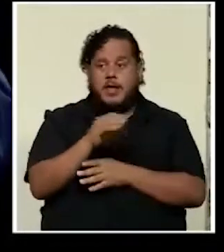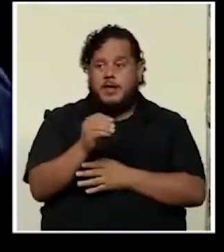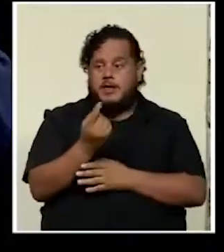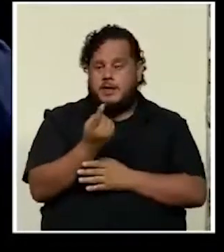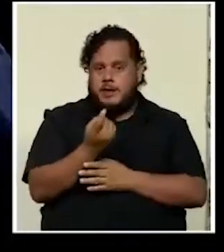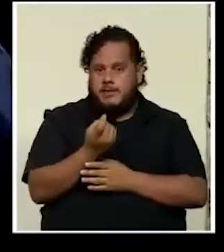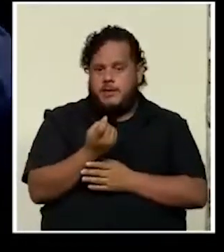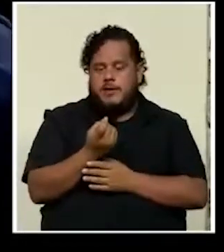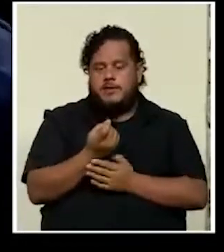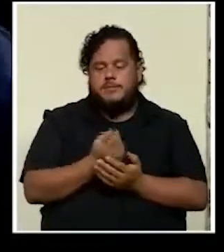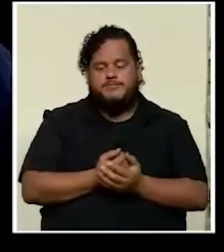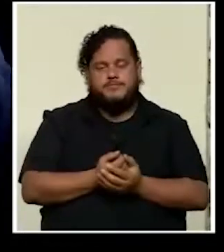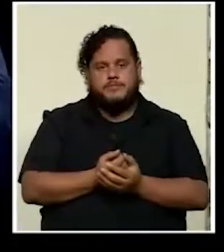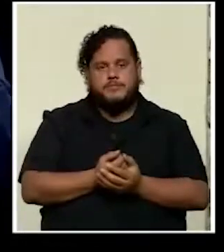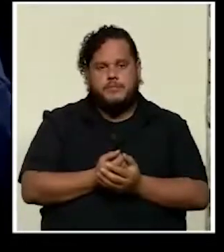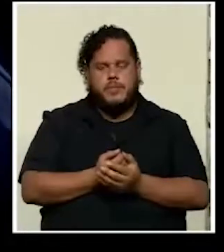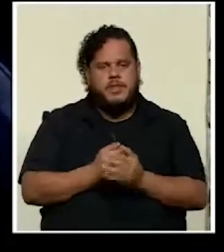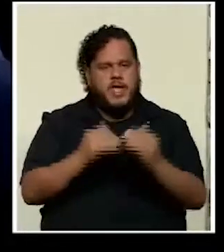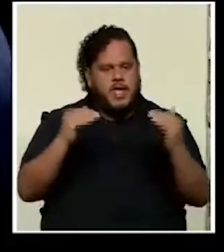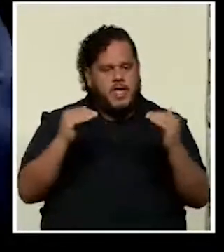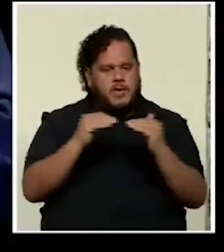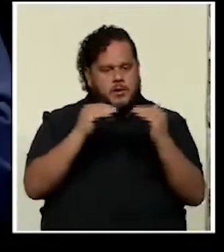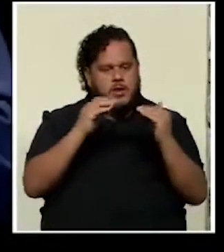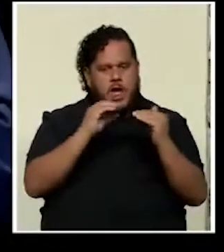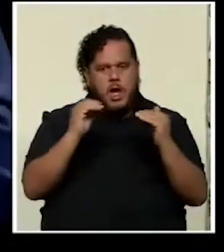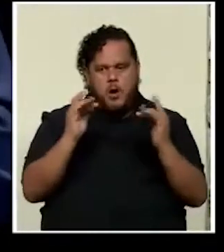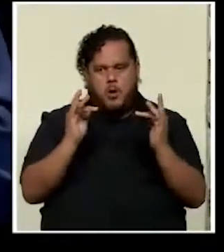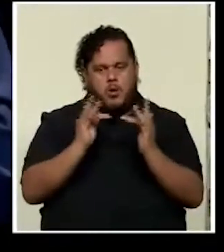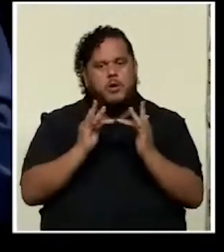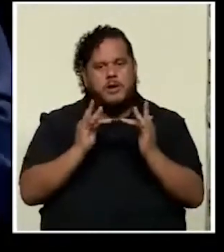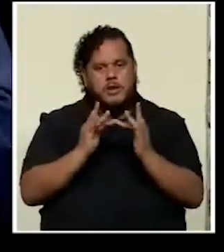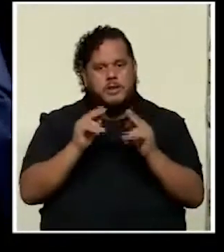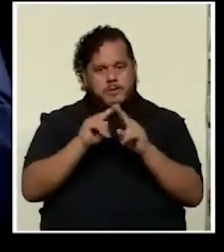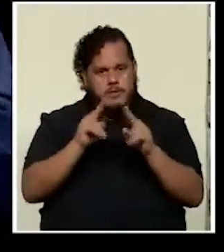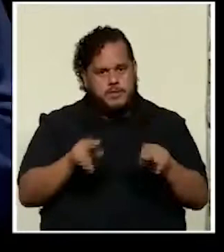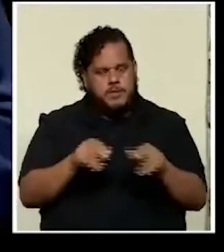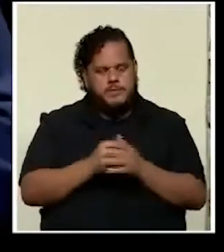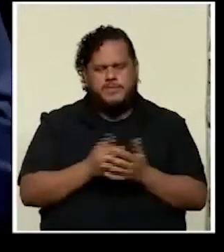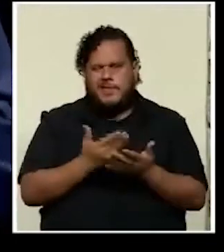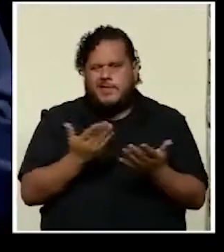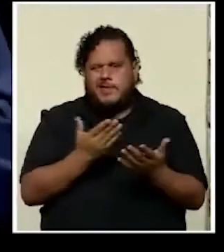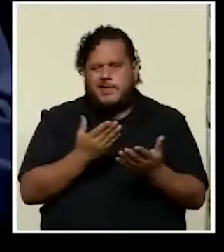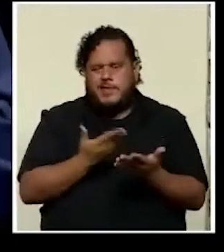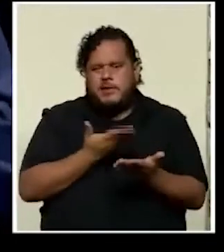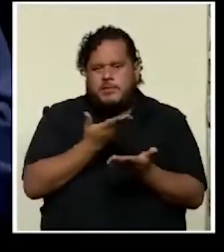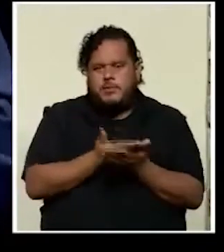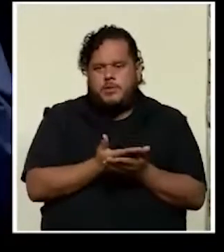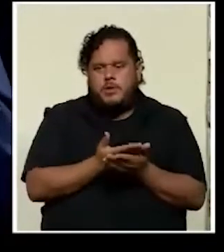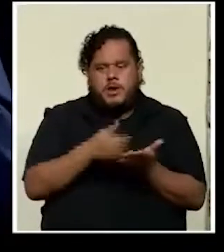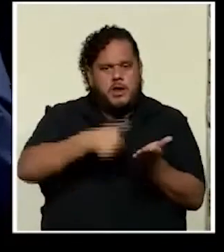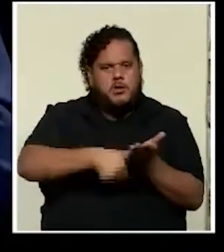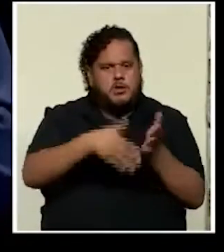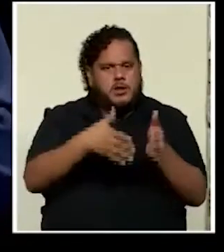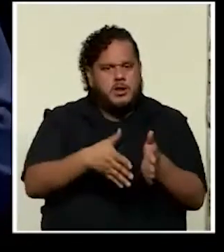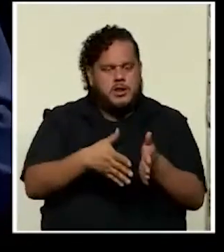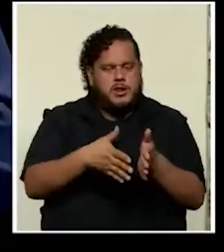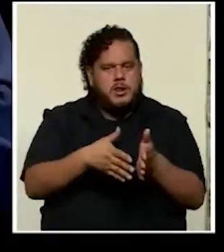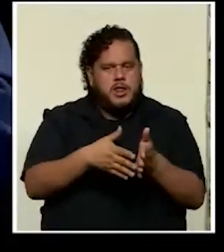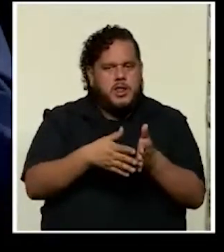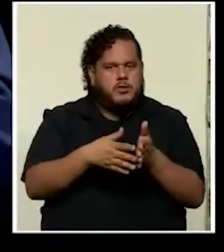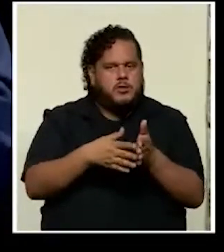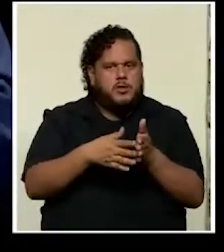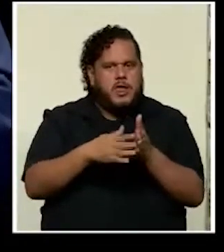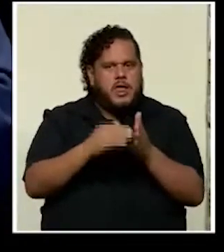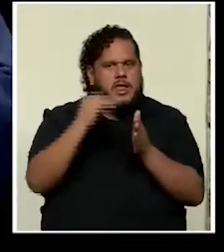de igualdad o de conectividad. ¿Qué proponen los candidatos que lideran las encuestas